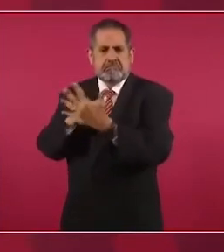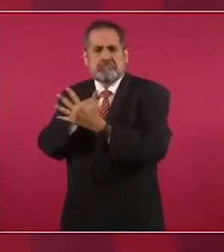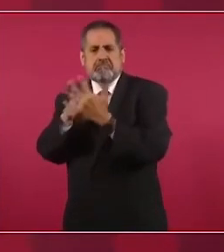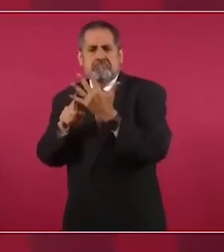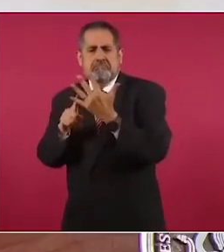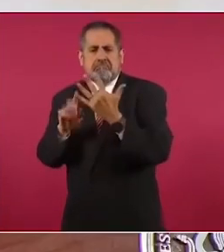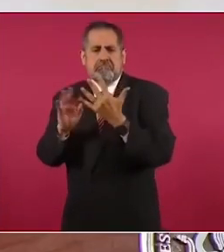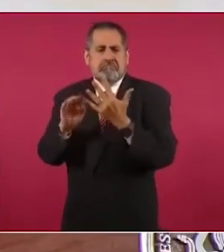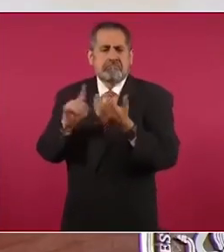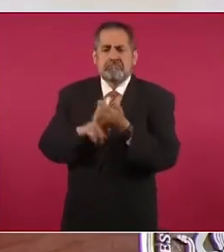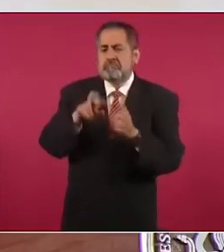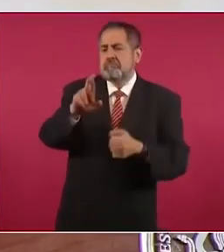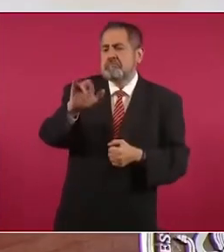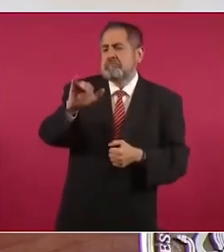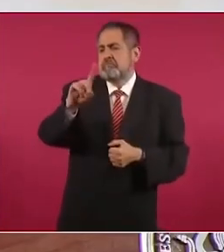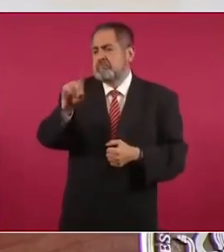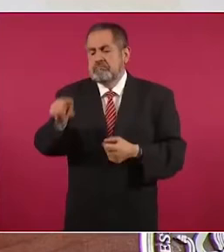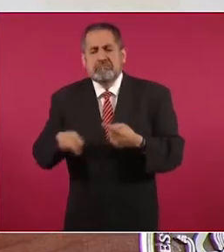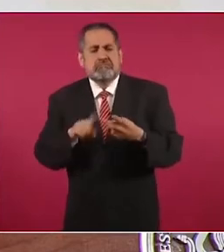Ricardo Monreal,